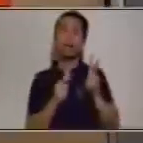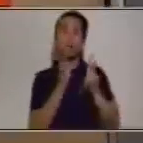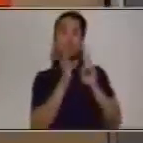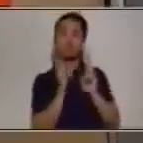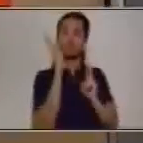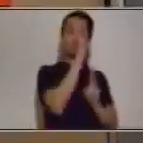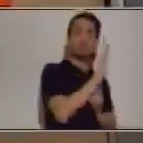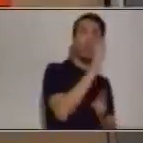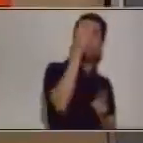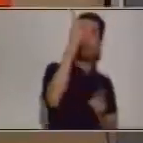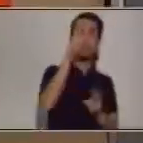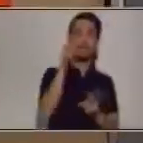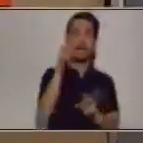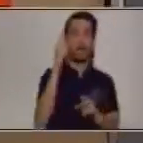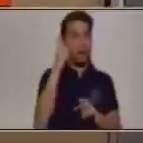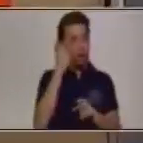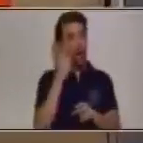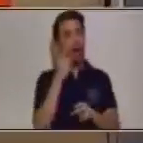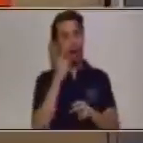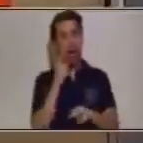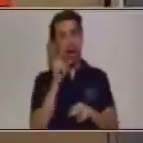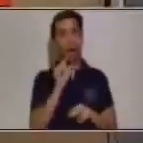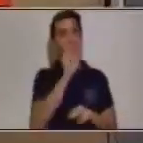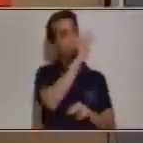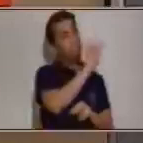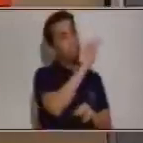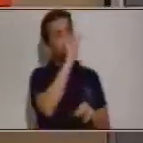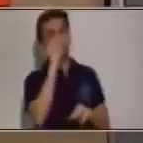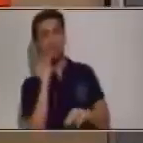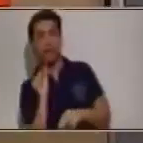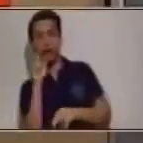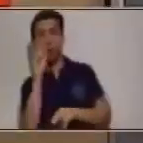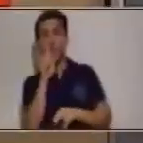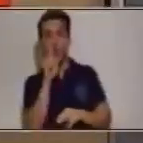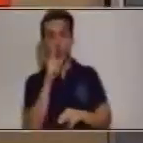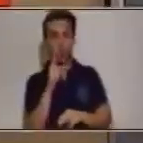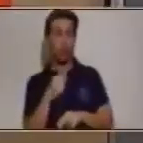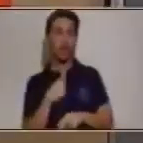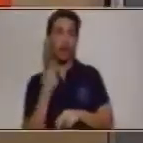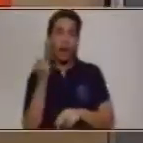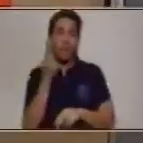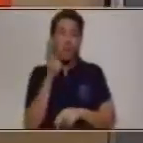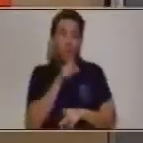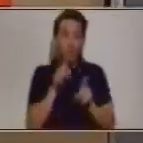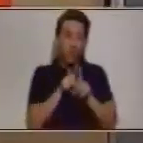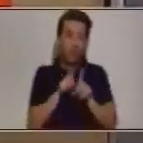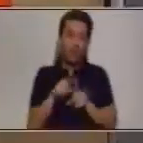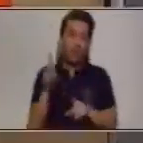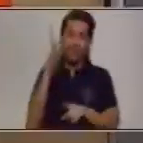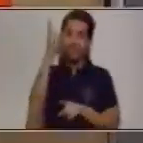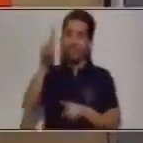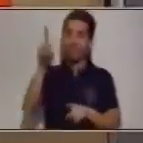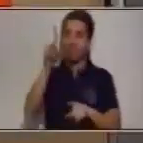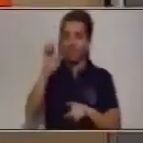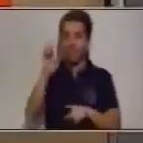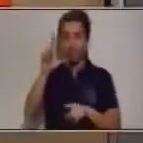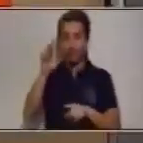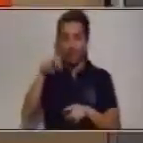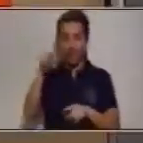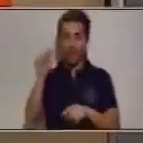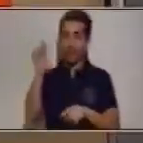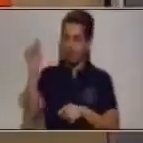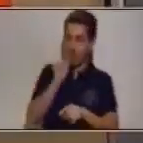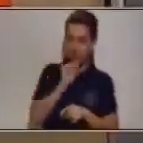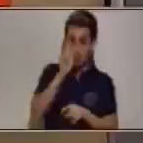unidades, rapidito piensen las unidades y dicen le voy a prestar a mi amigo de las decenas y con gusto el amigo de las decenas le